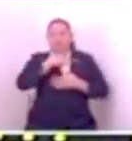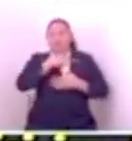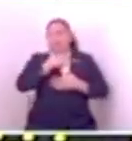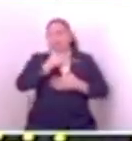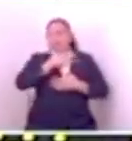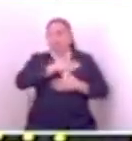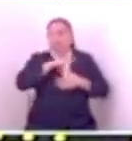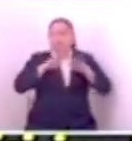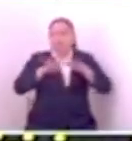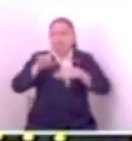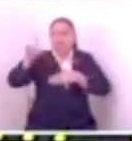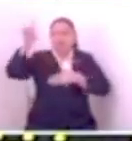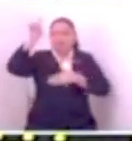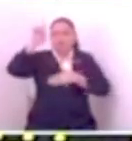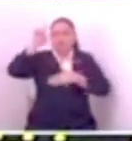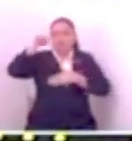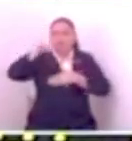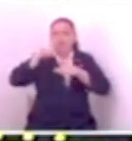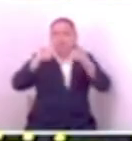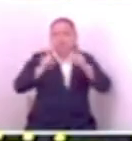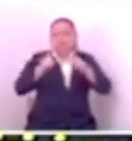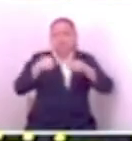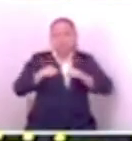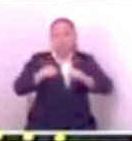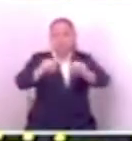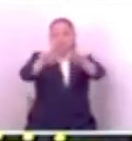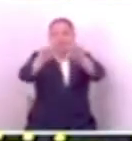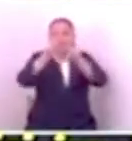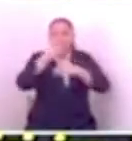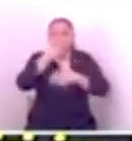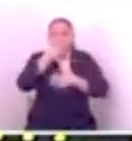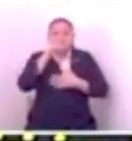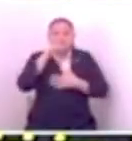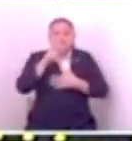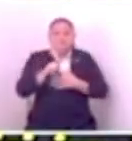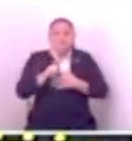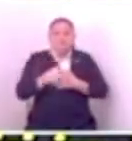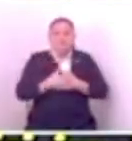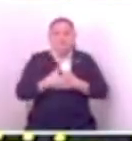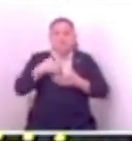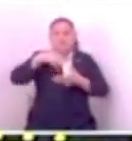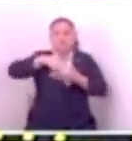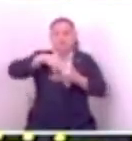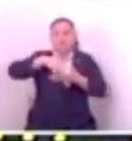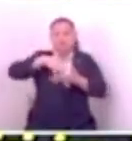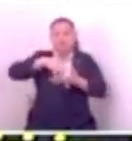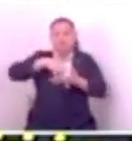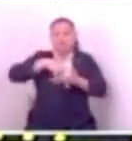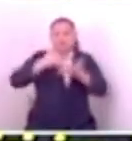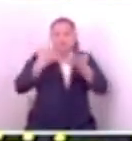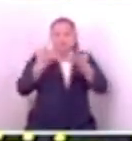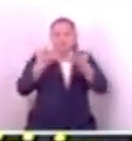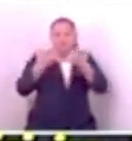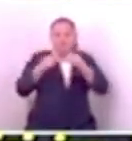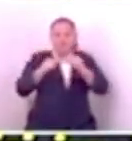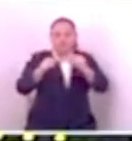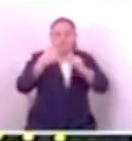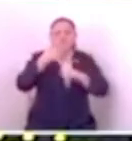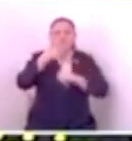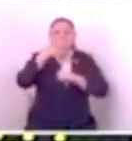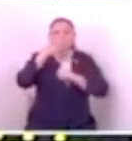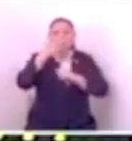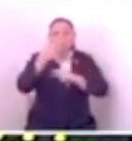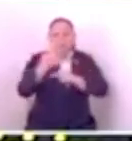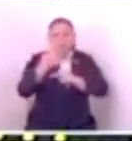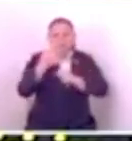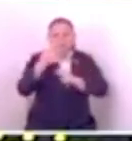lo merece? ¿Qué piensa usted? Déjenmelo acá abajito en los comentarios. Si usted es nuevo, sea bienvenido a este canal.